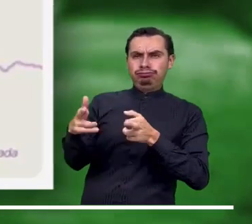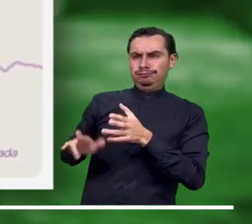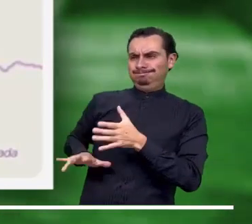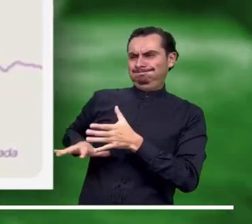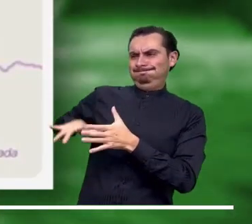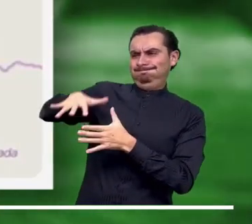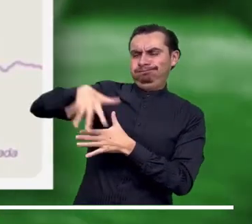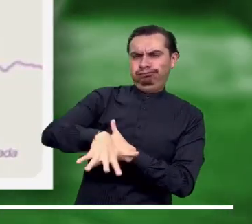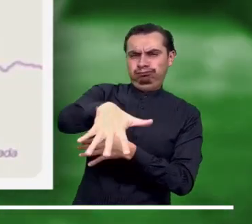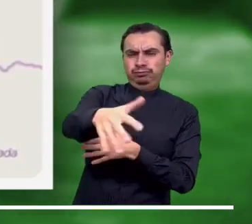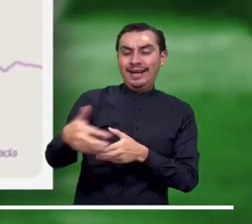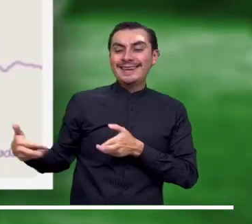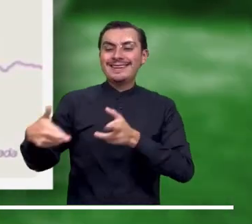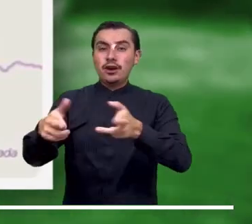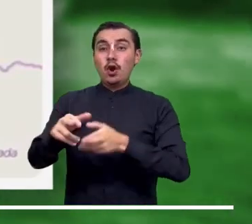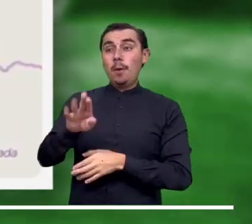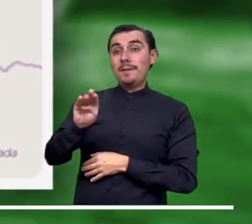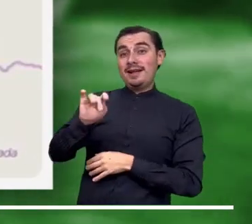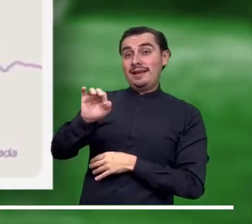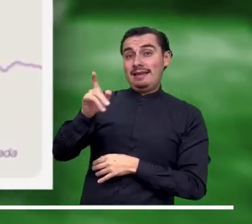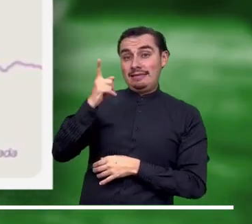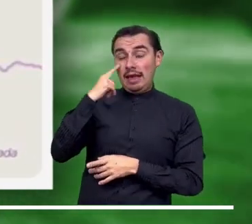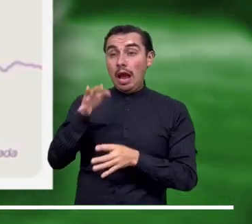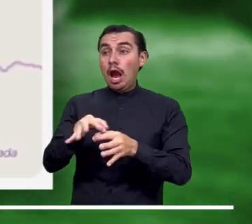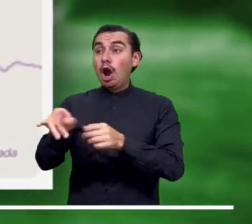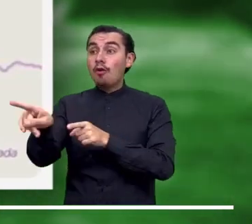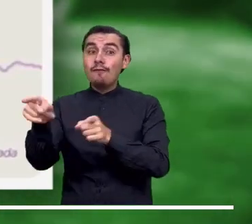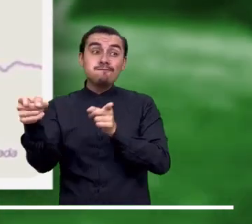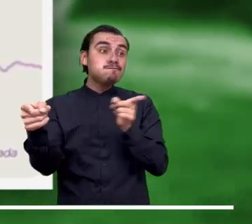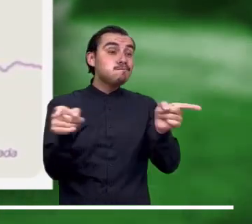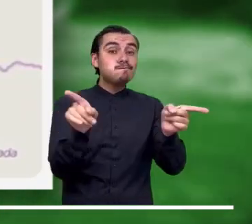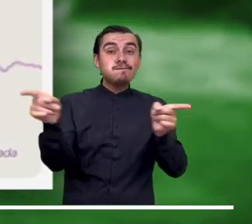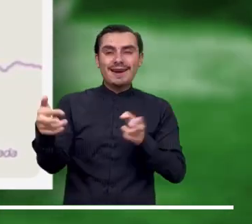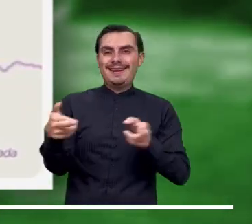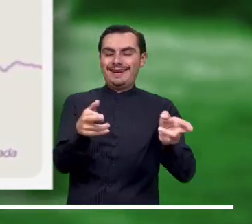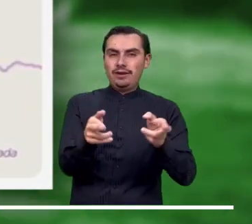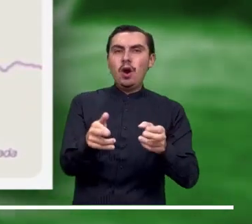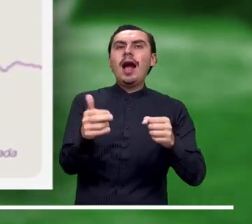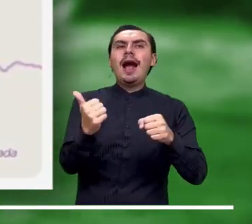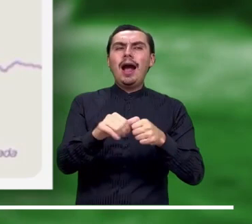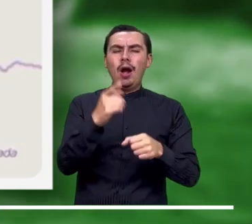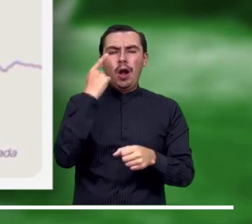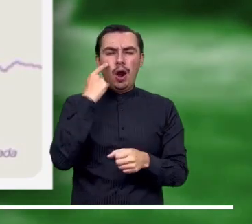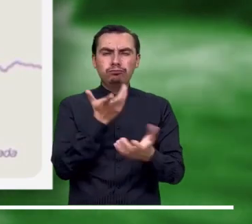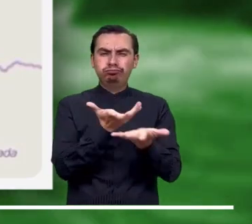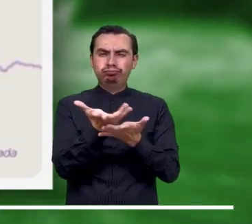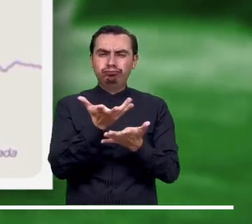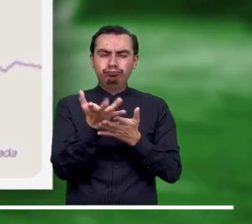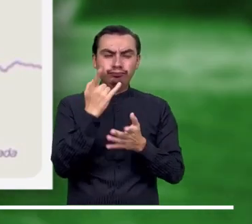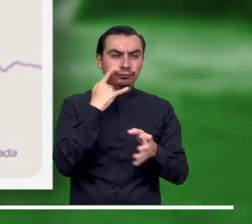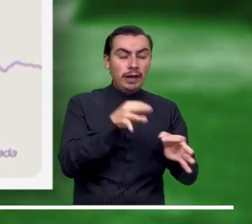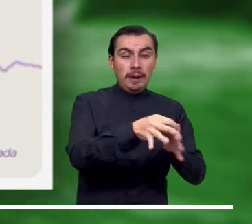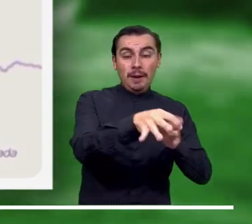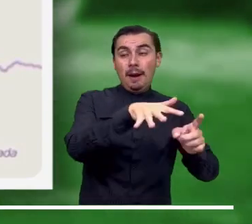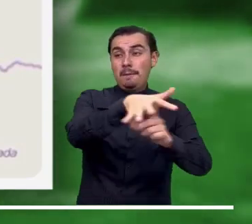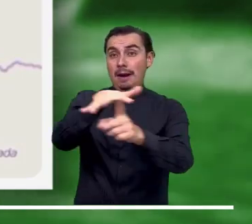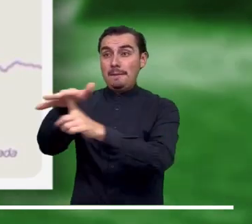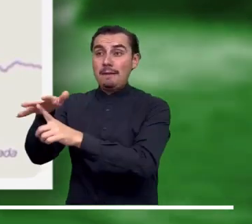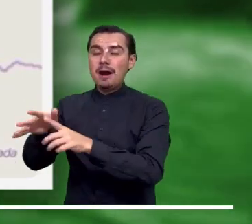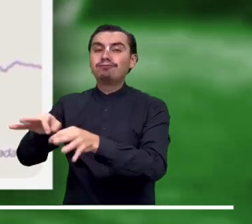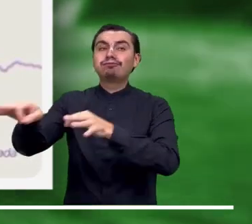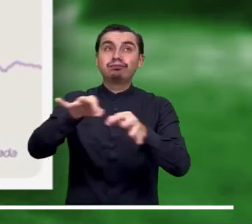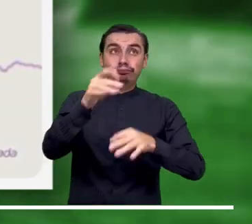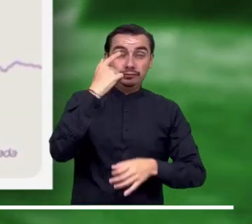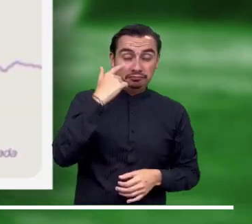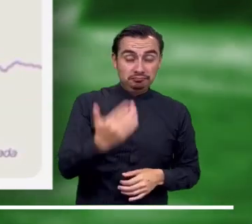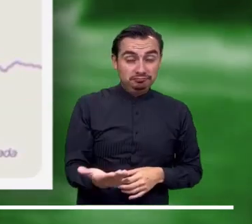probabilidad de crecientes súbitas en el río Banadía, entre otros directos al río Arauca y sus aportantes. Especial atención